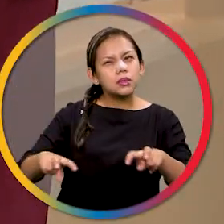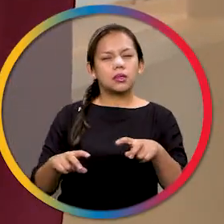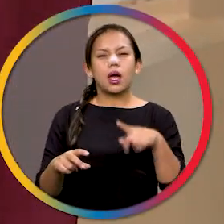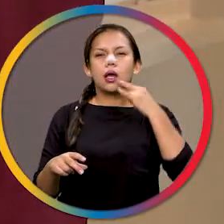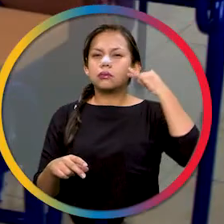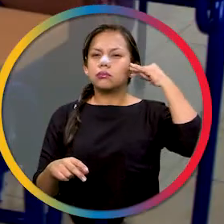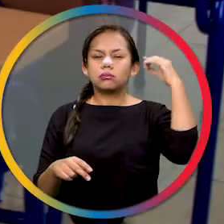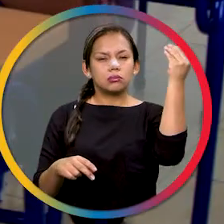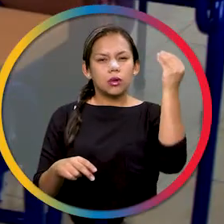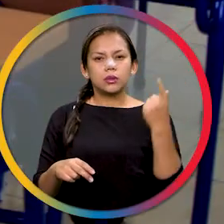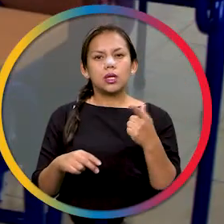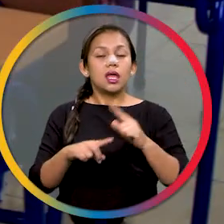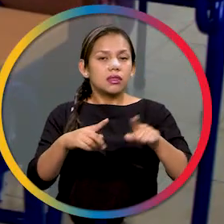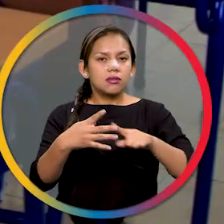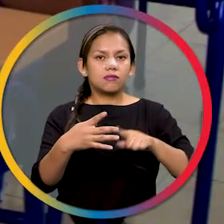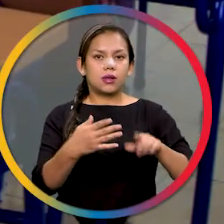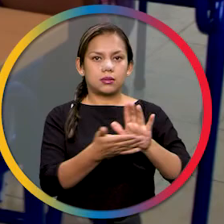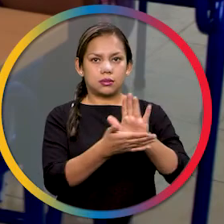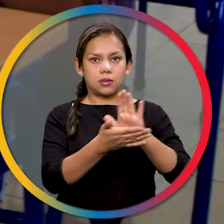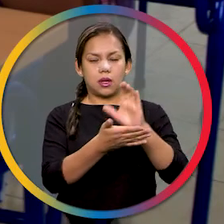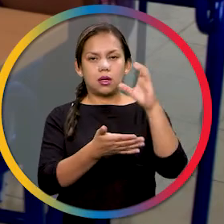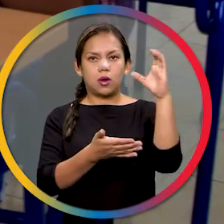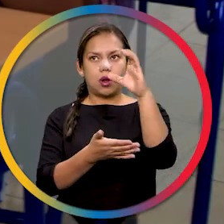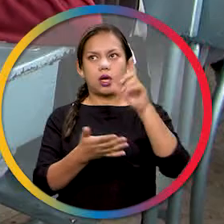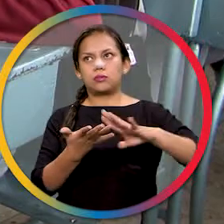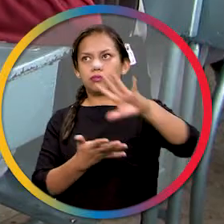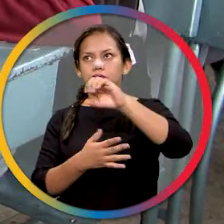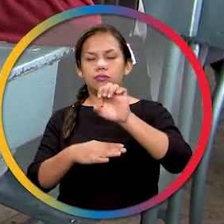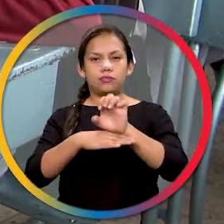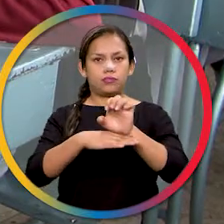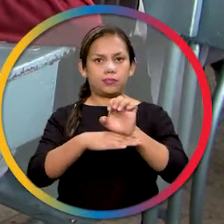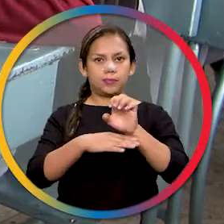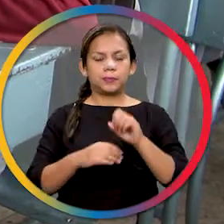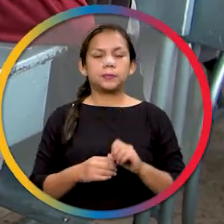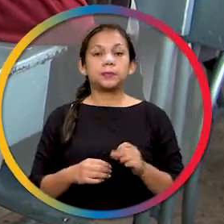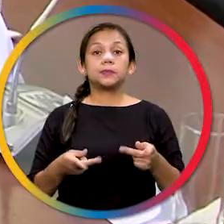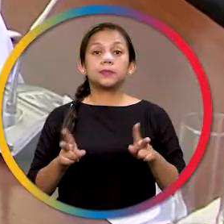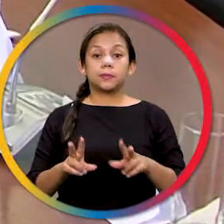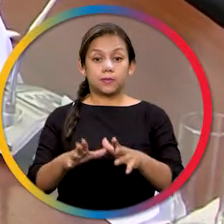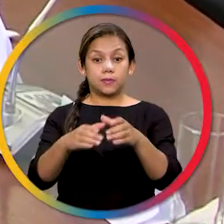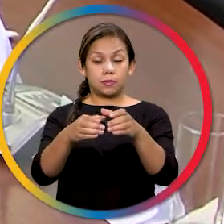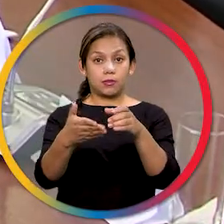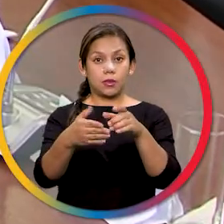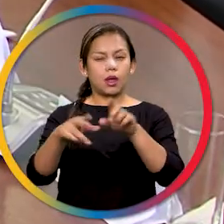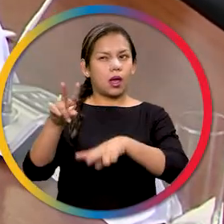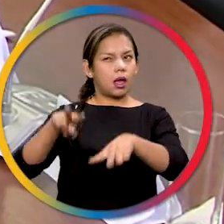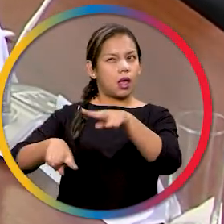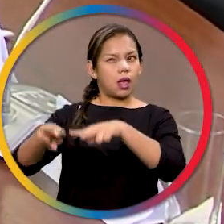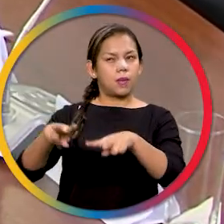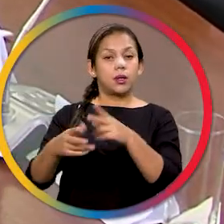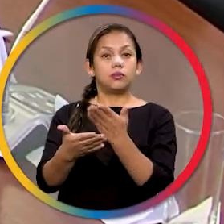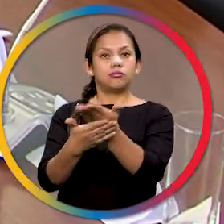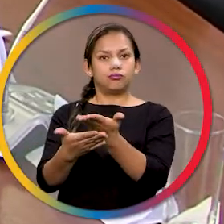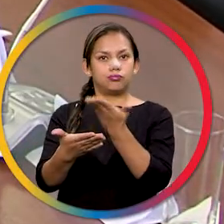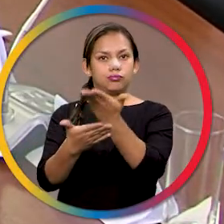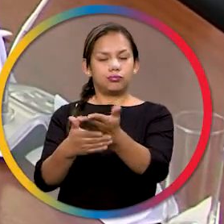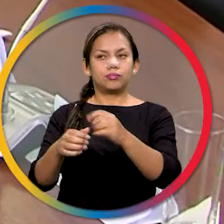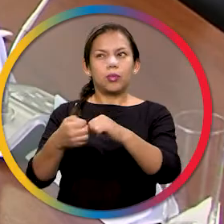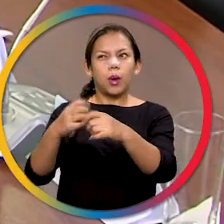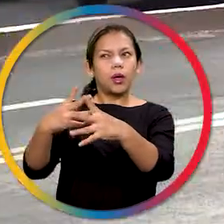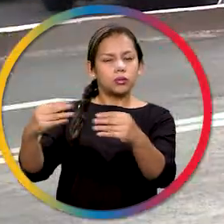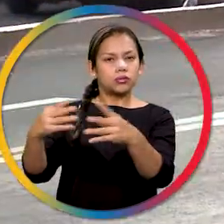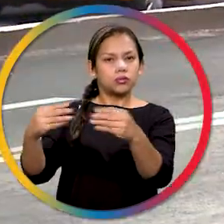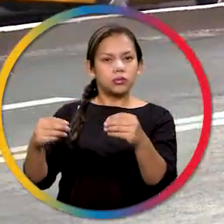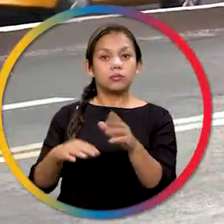niñas, niños y adolescentes de las diferentes escuelas y colegios a nivel nacional. También la comisión que evaluará y presentará soluciones